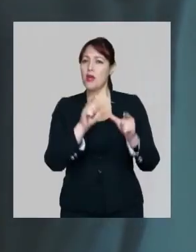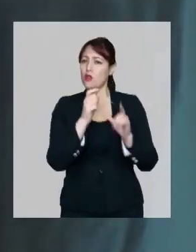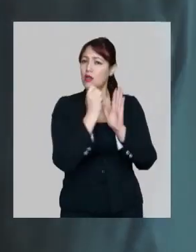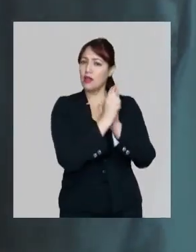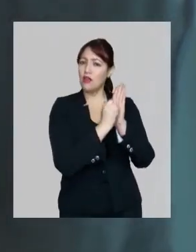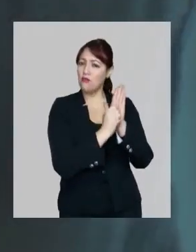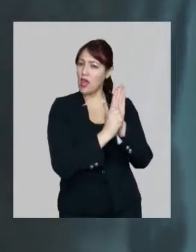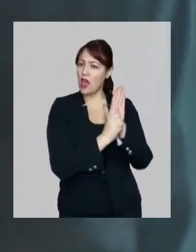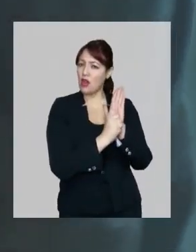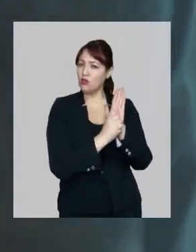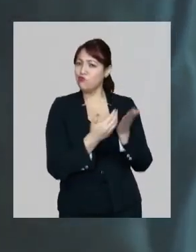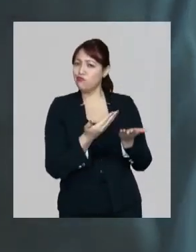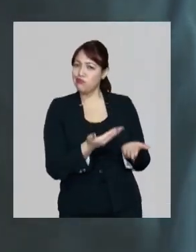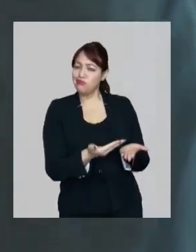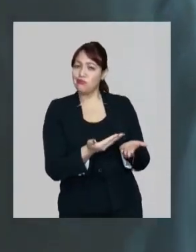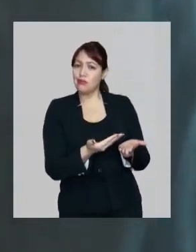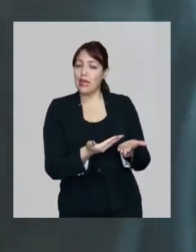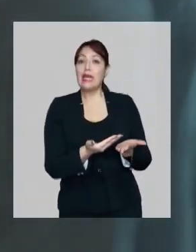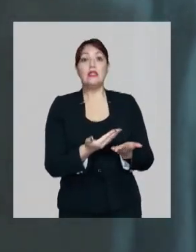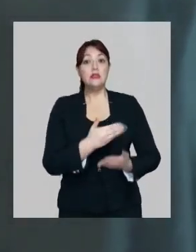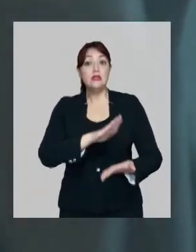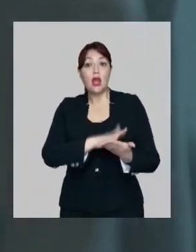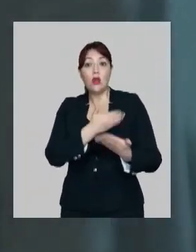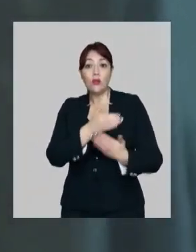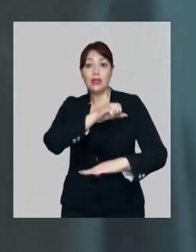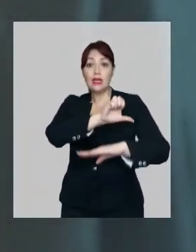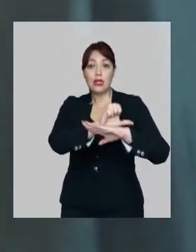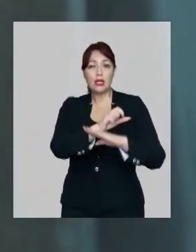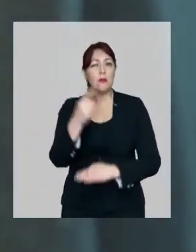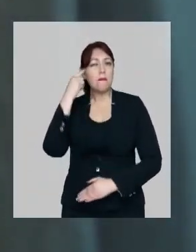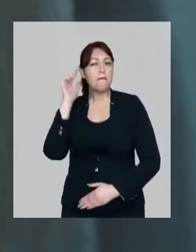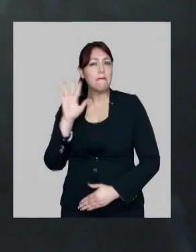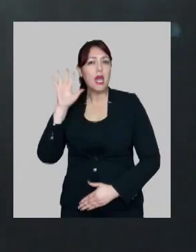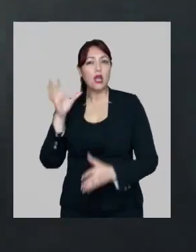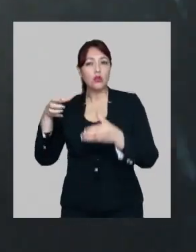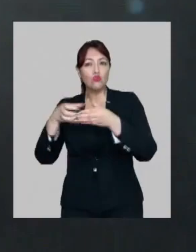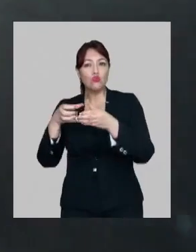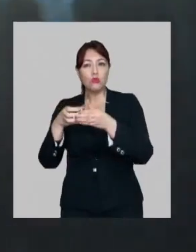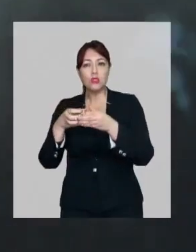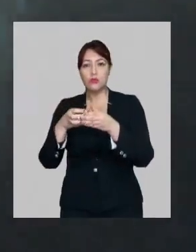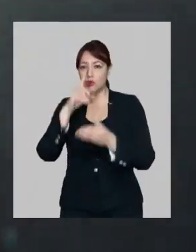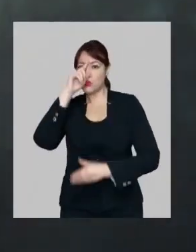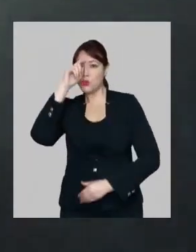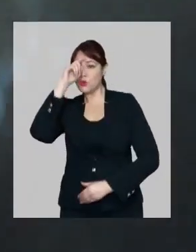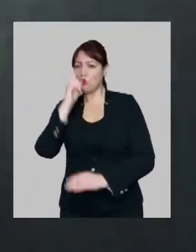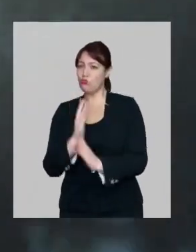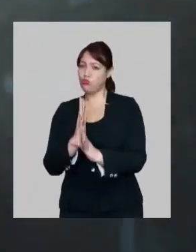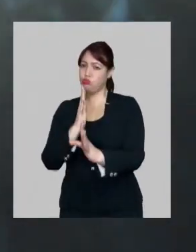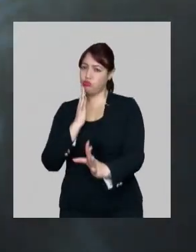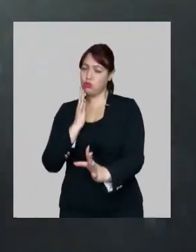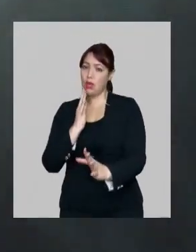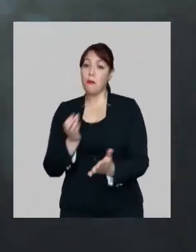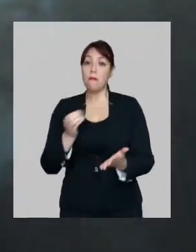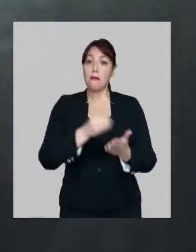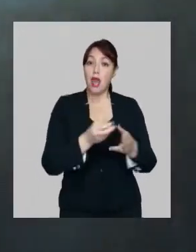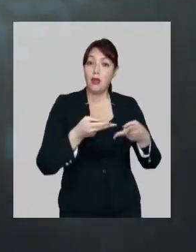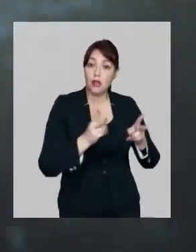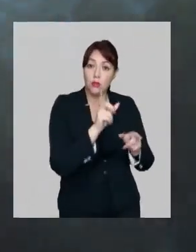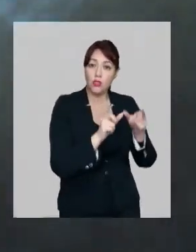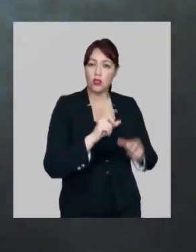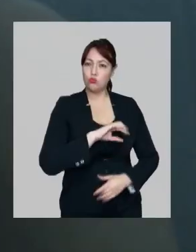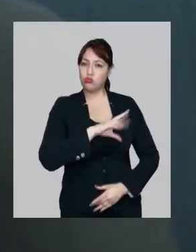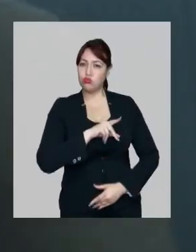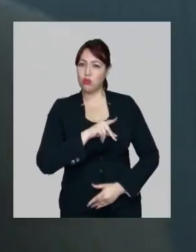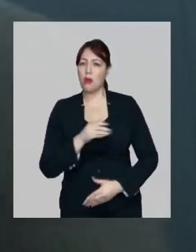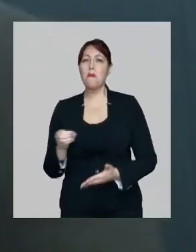la salud es estatal, ya me imagino cómo van a estar las filas de los consultorios. ¿Cómo puede ser que le estén dando más derecho a los delincuentes que a las víctimas?